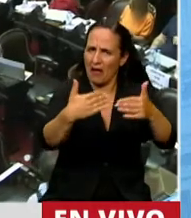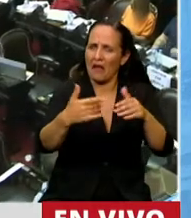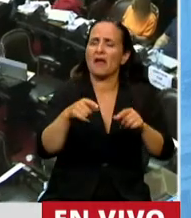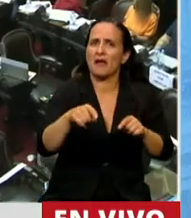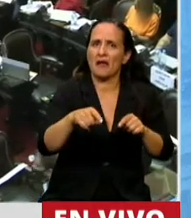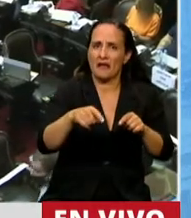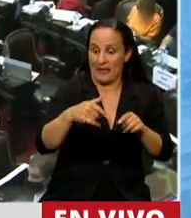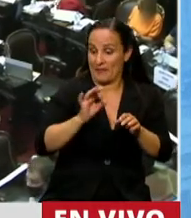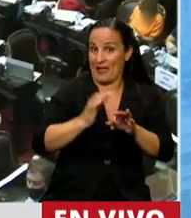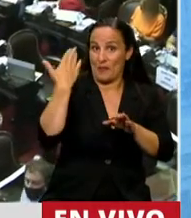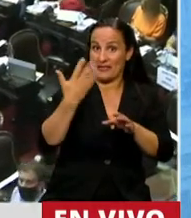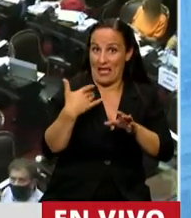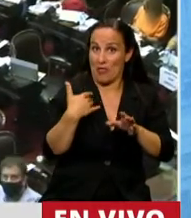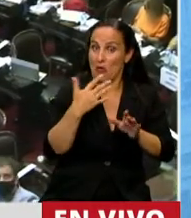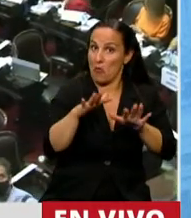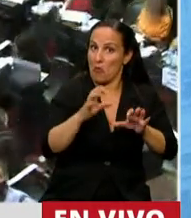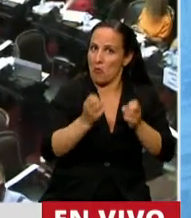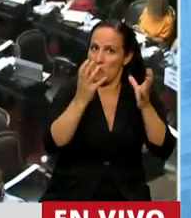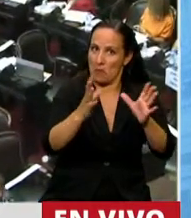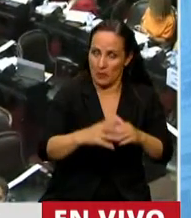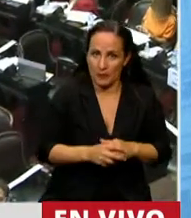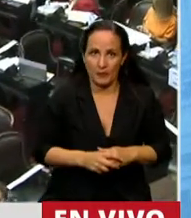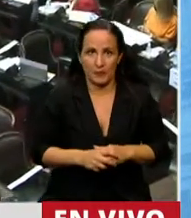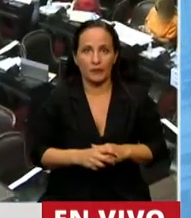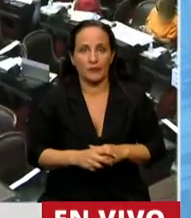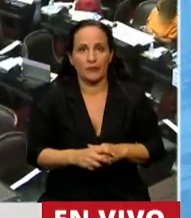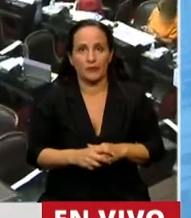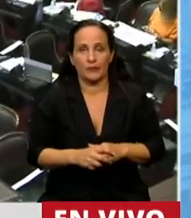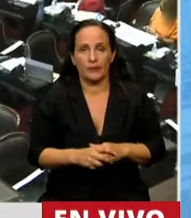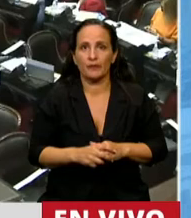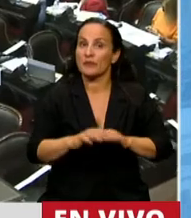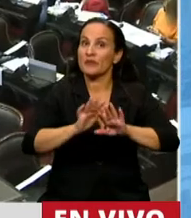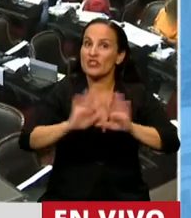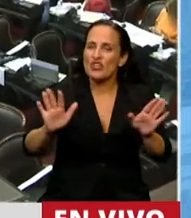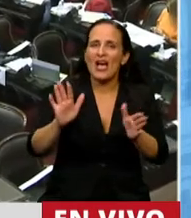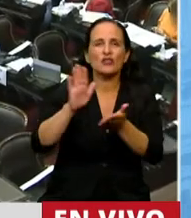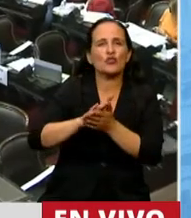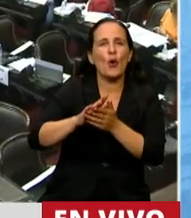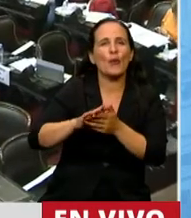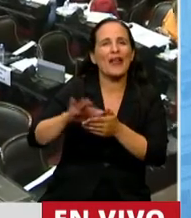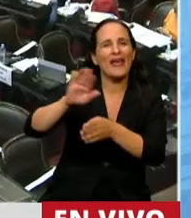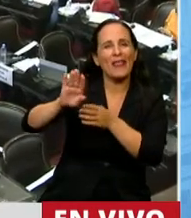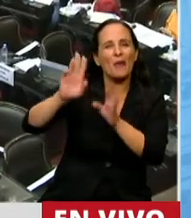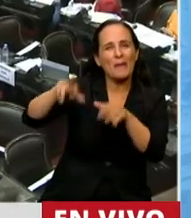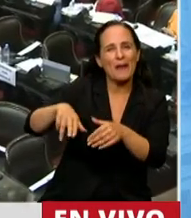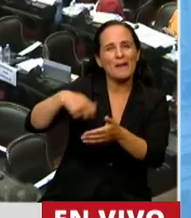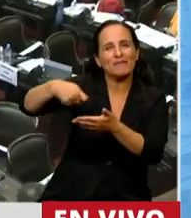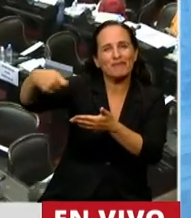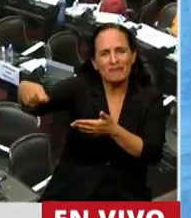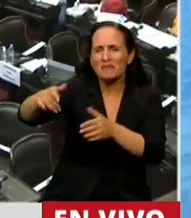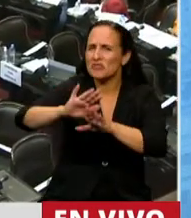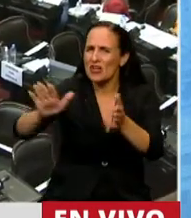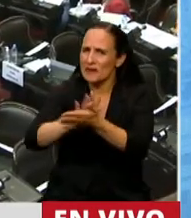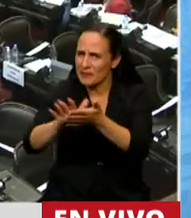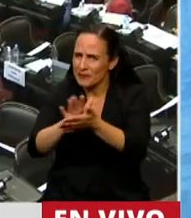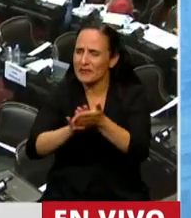el año que terminó en el 2020. Y luego de haber resuelto la refinanciación de la deuda en dólares y de ir regularizando la